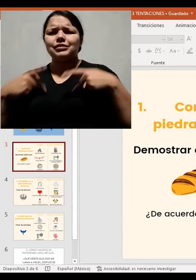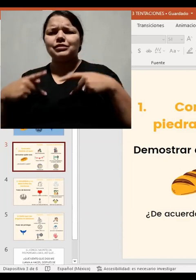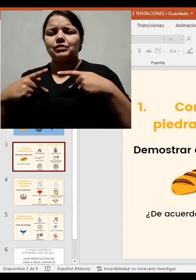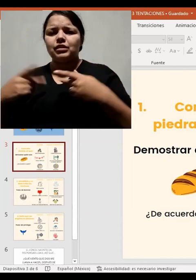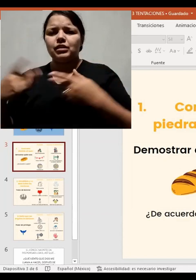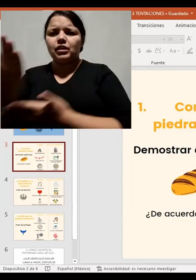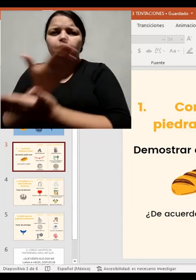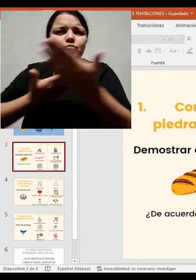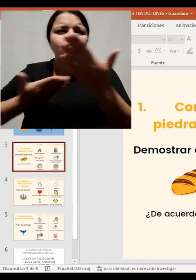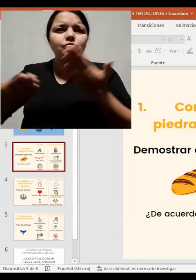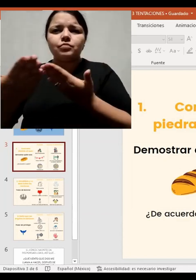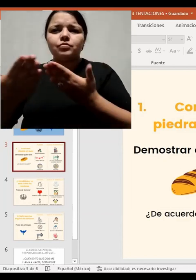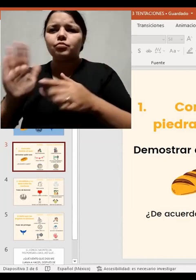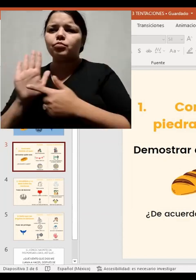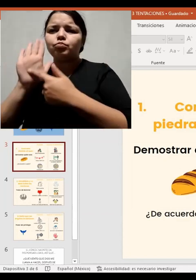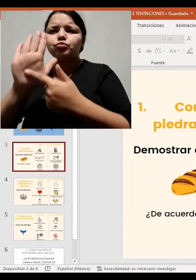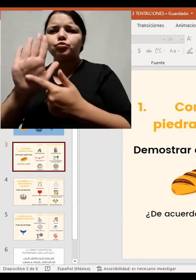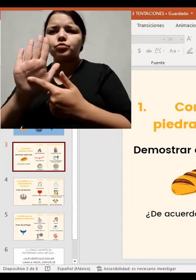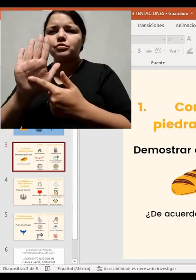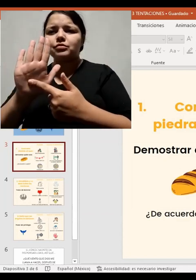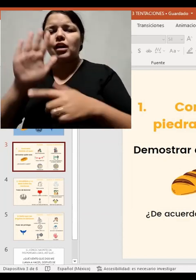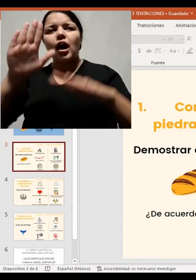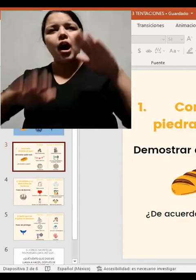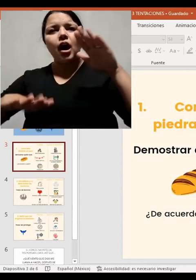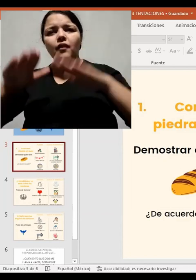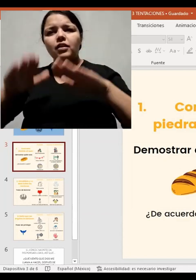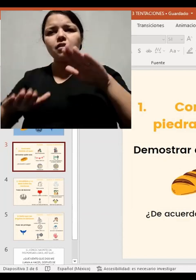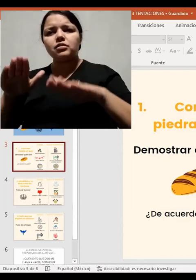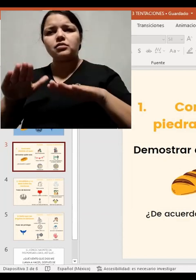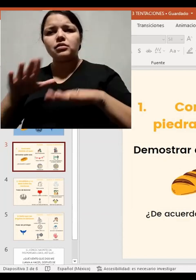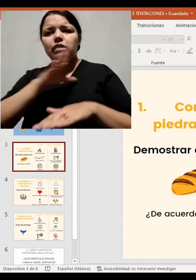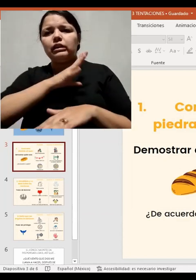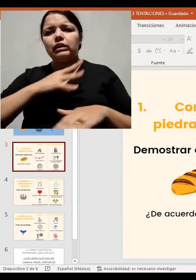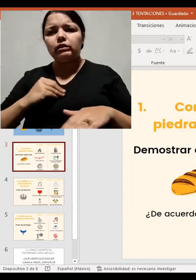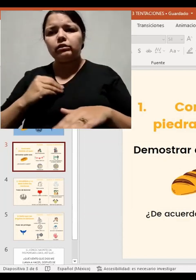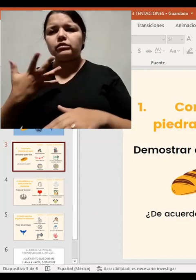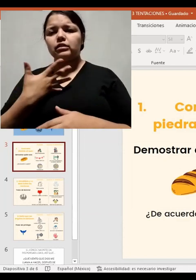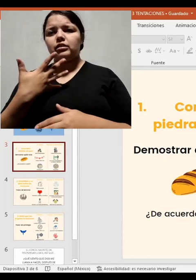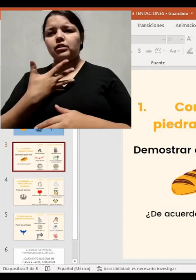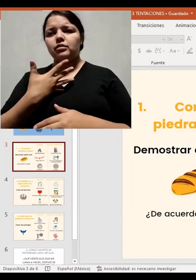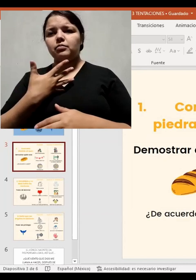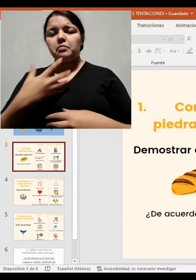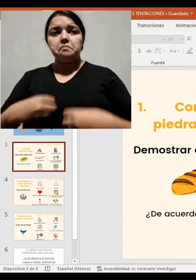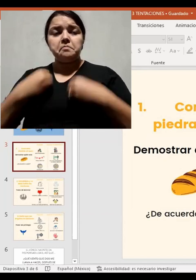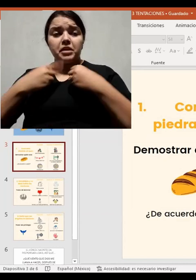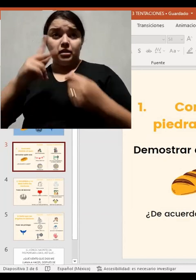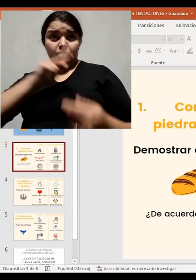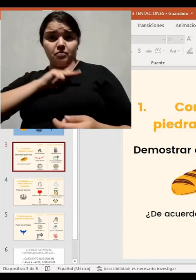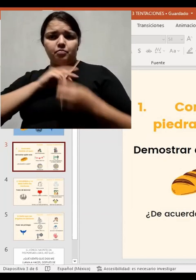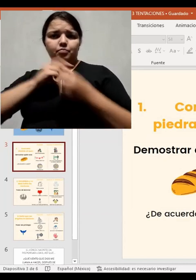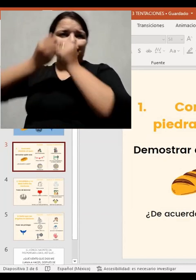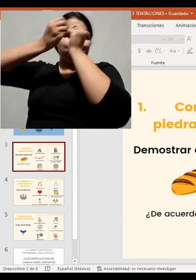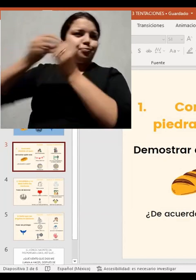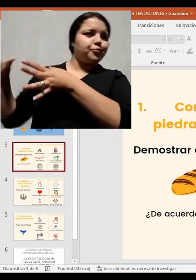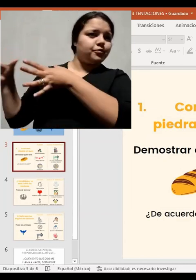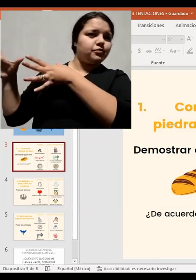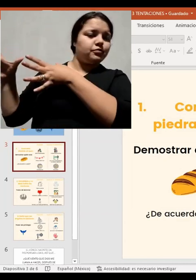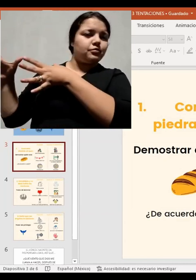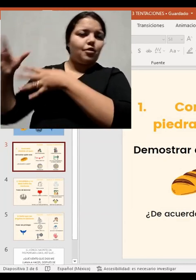Porque cuando luego tenemos una pareja, incluso cuando tenemos hijos, dejamos nuestra vida. ¿Qué sucede?